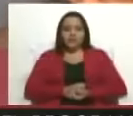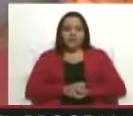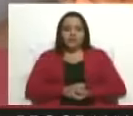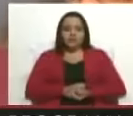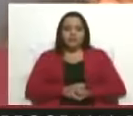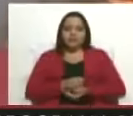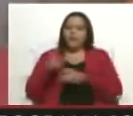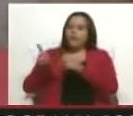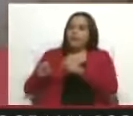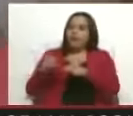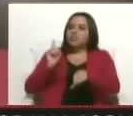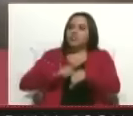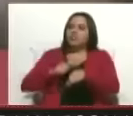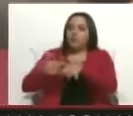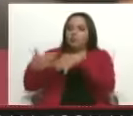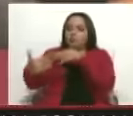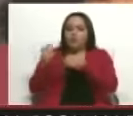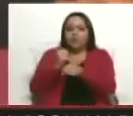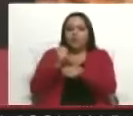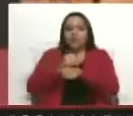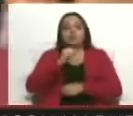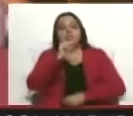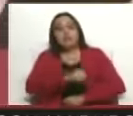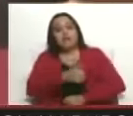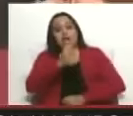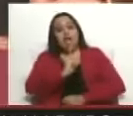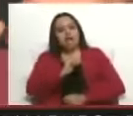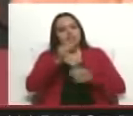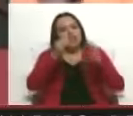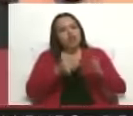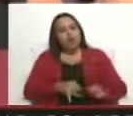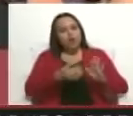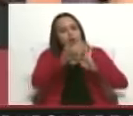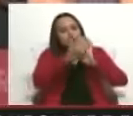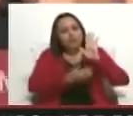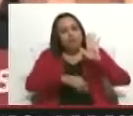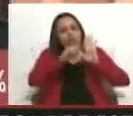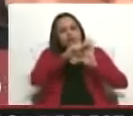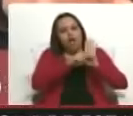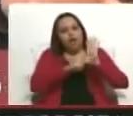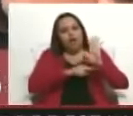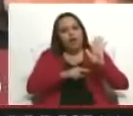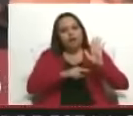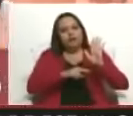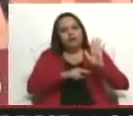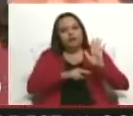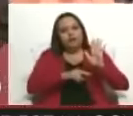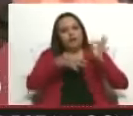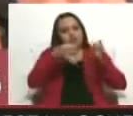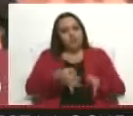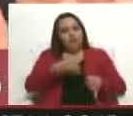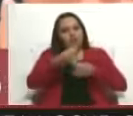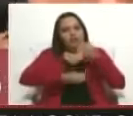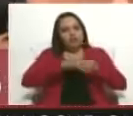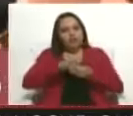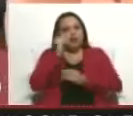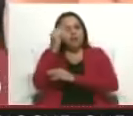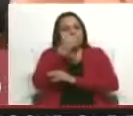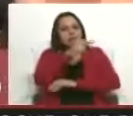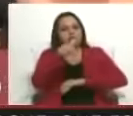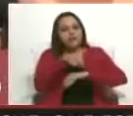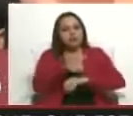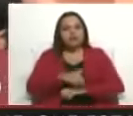¿Cuánto va a ser la producción de PDVSA?